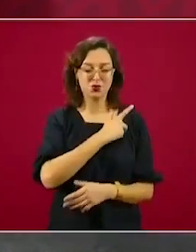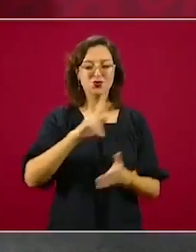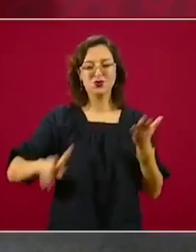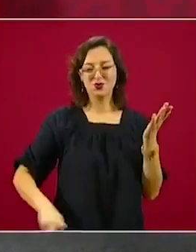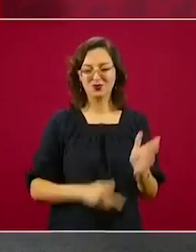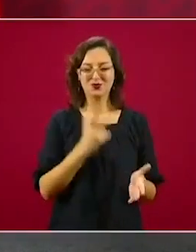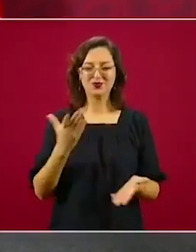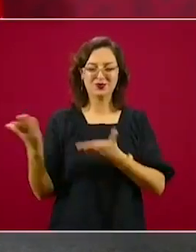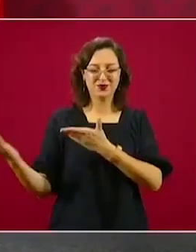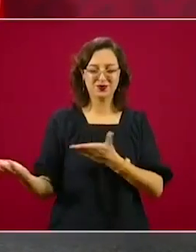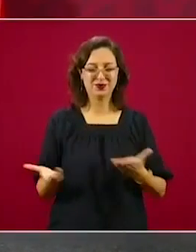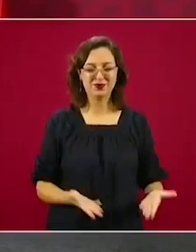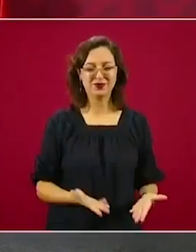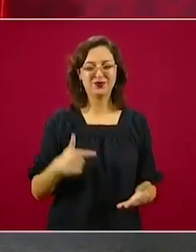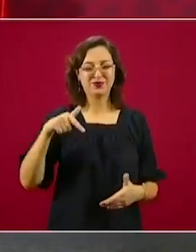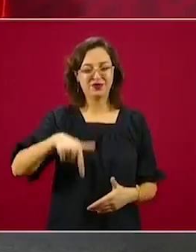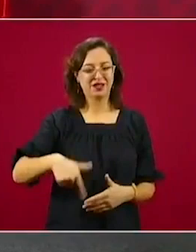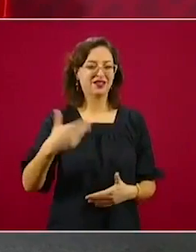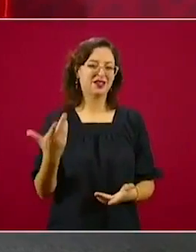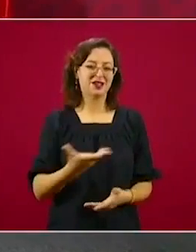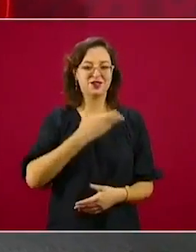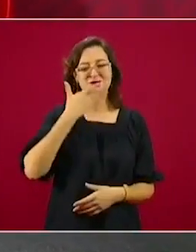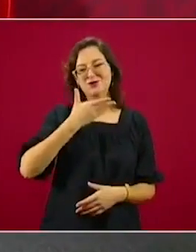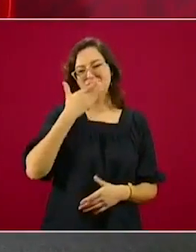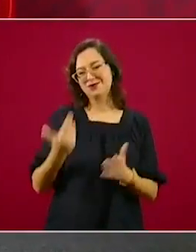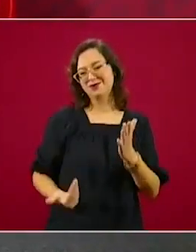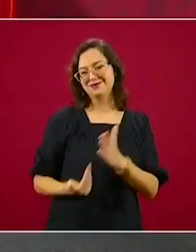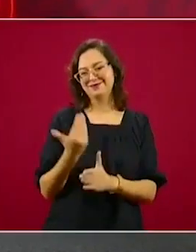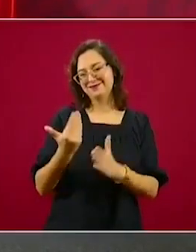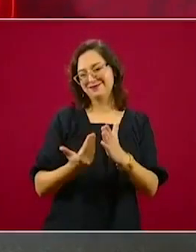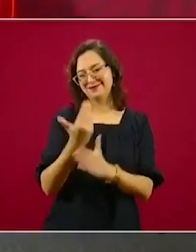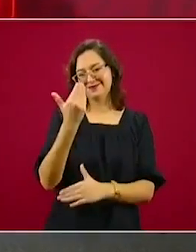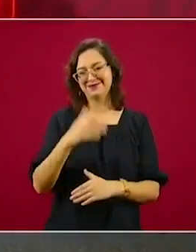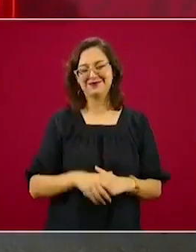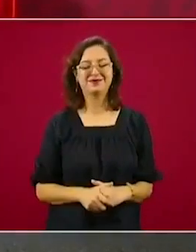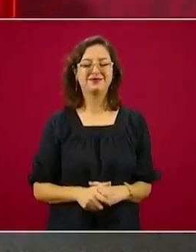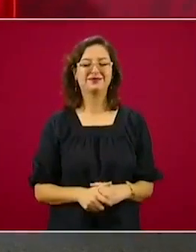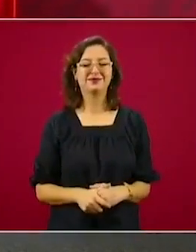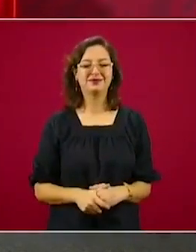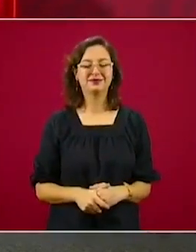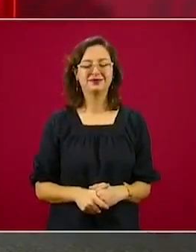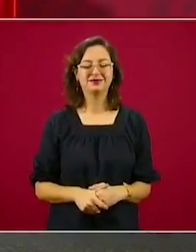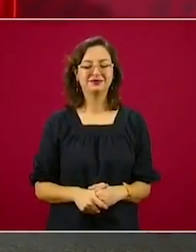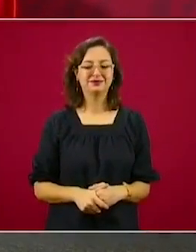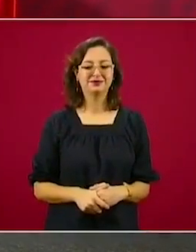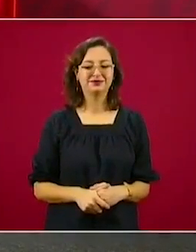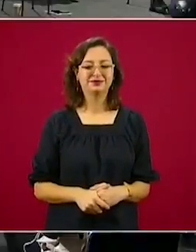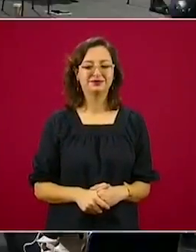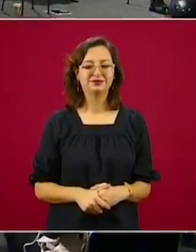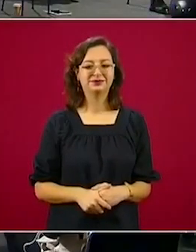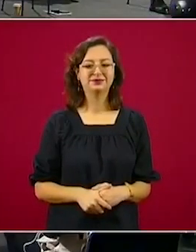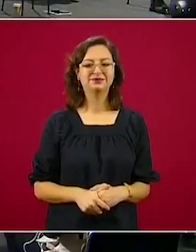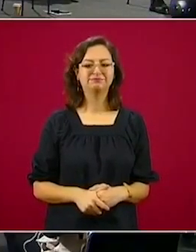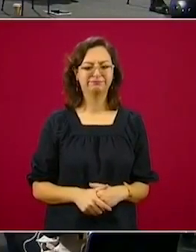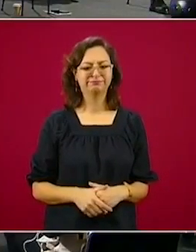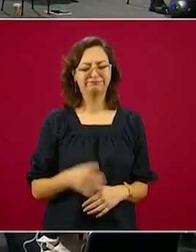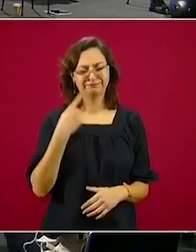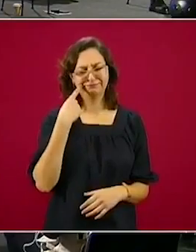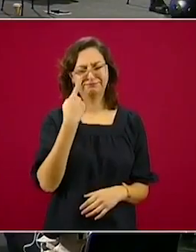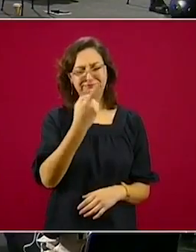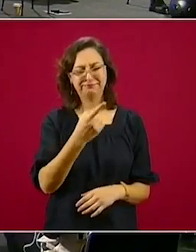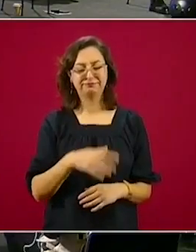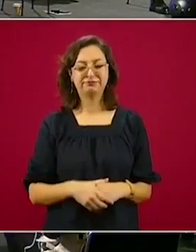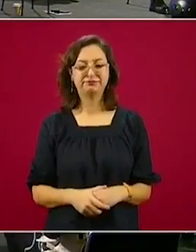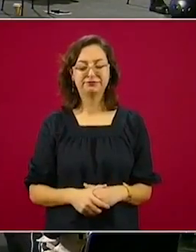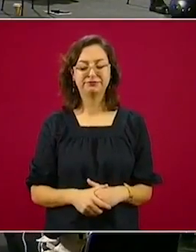así lo afirmó el secretario de Seguridad y Protección Ciudadana, Alfonso Durazo. En conferencia, el